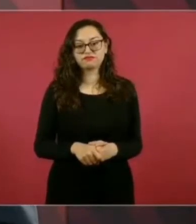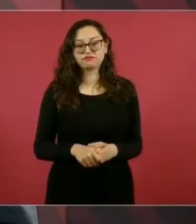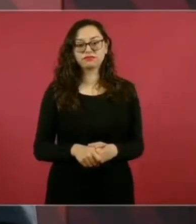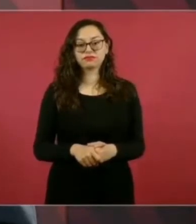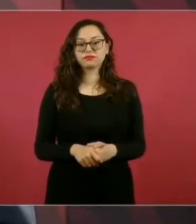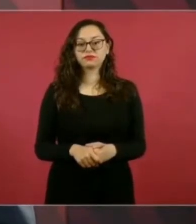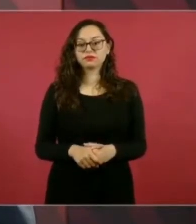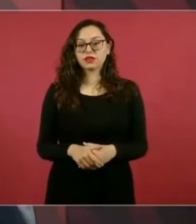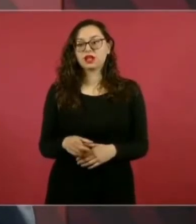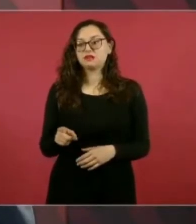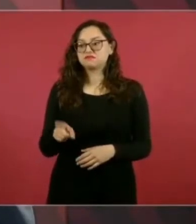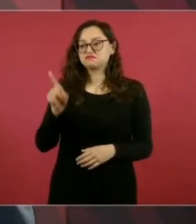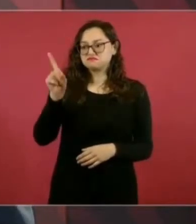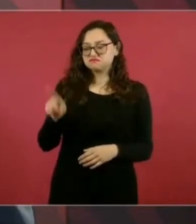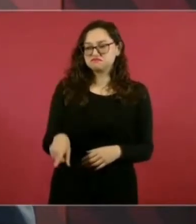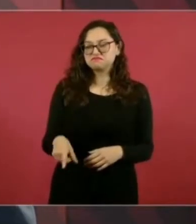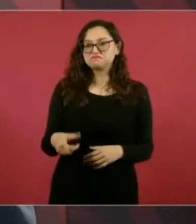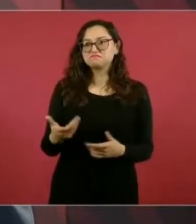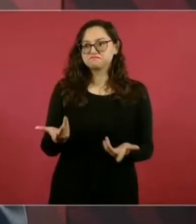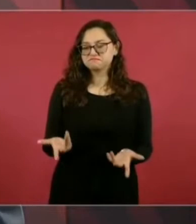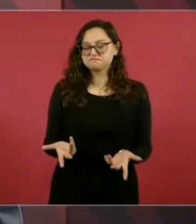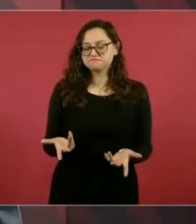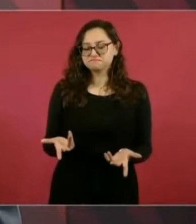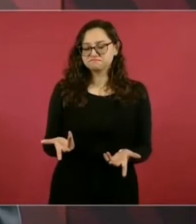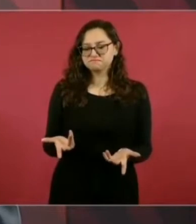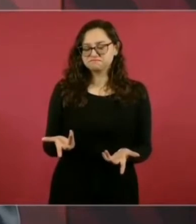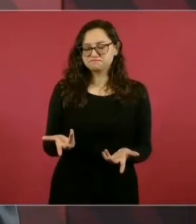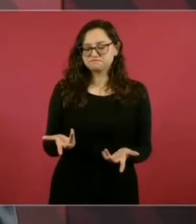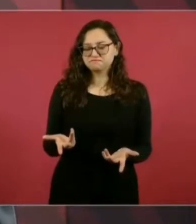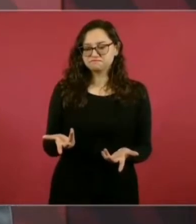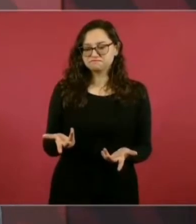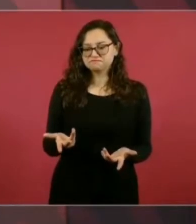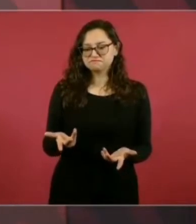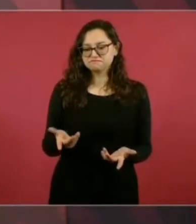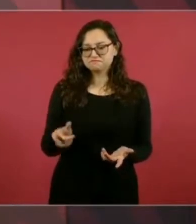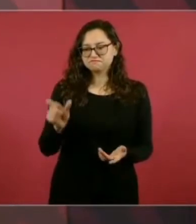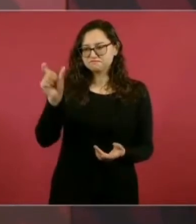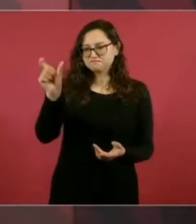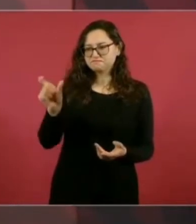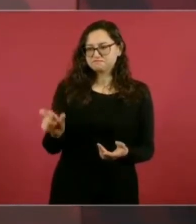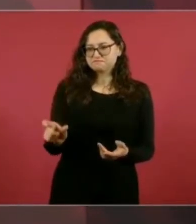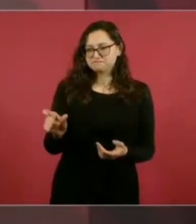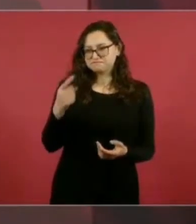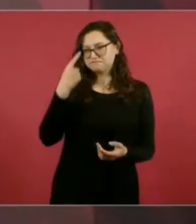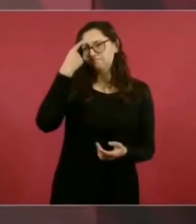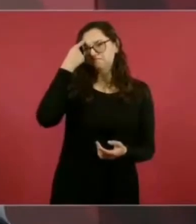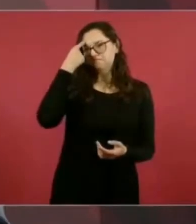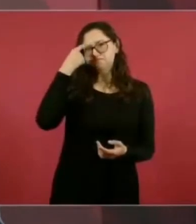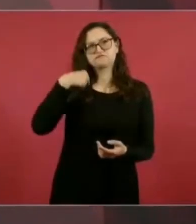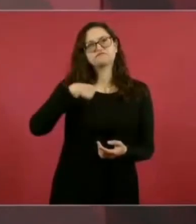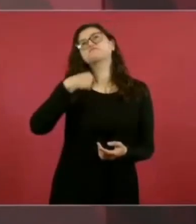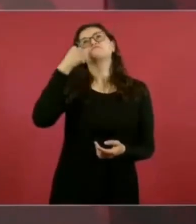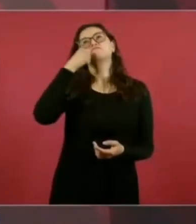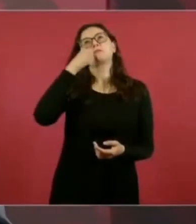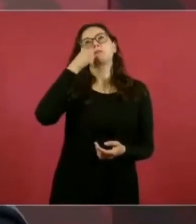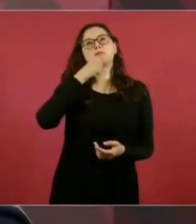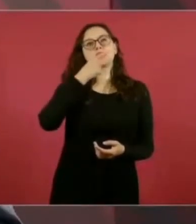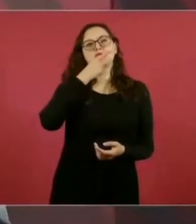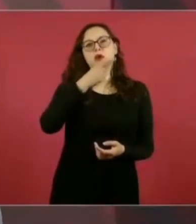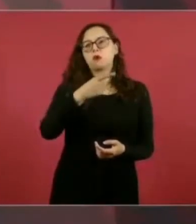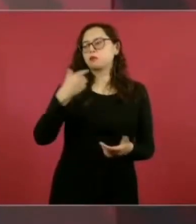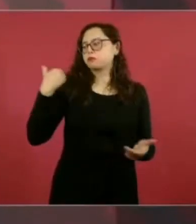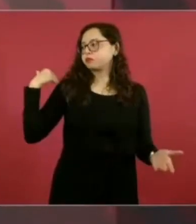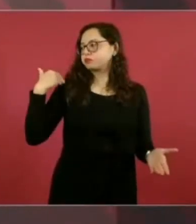lo logrado hasta ahora, que es fruto, es